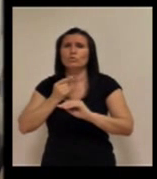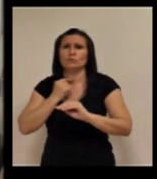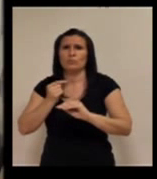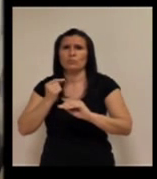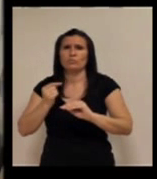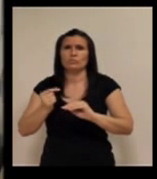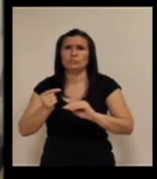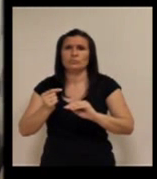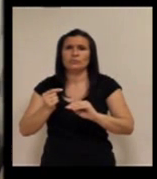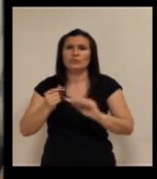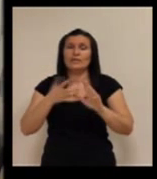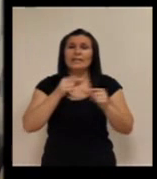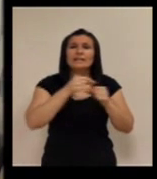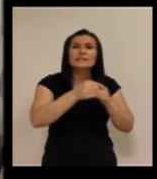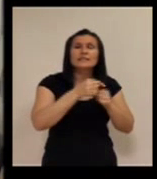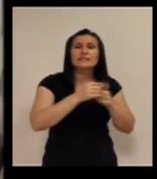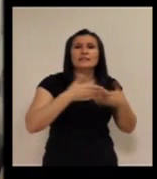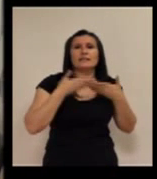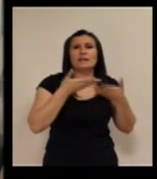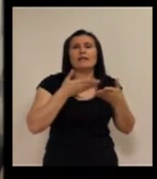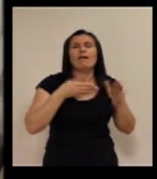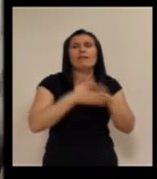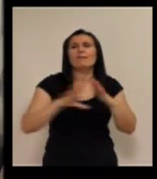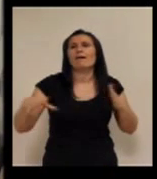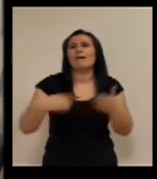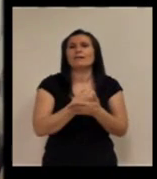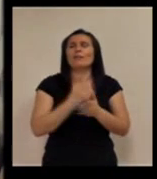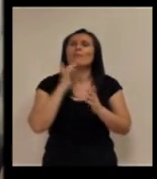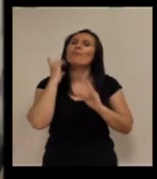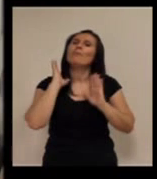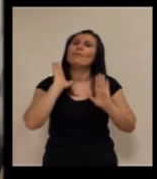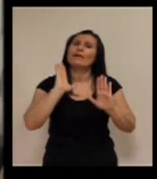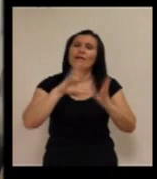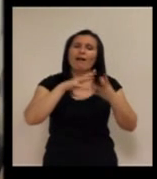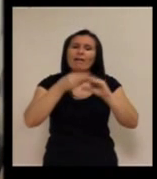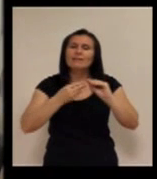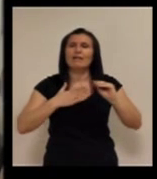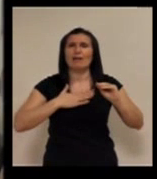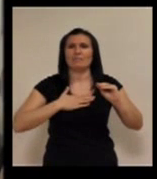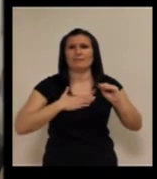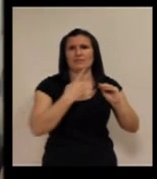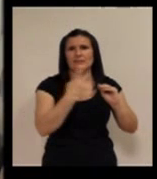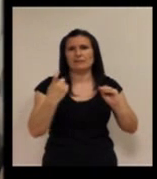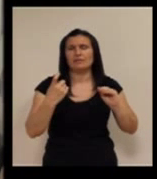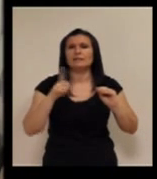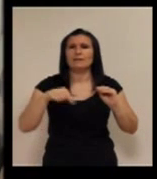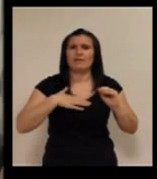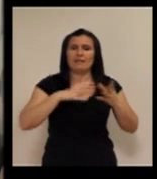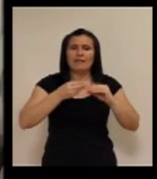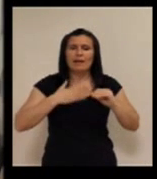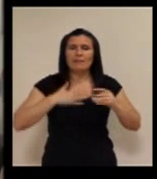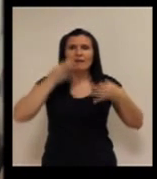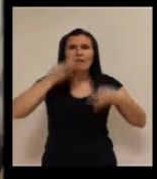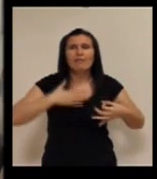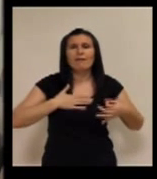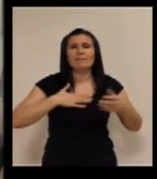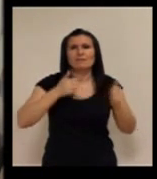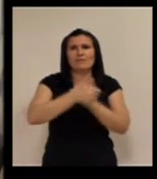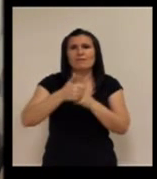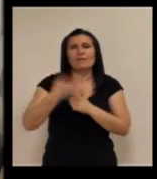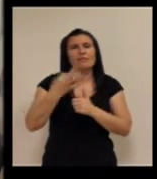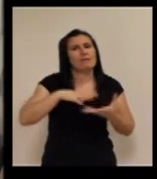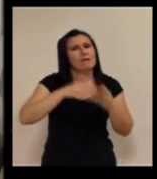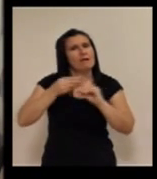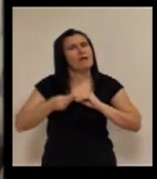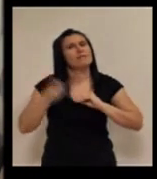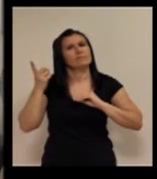gustos sobre la atención entonces teleasistencia accesible para todos pero adaptada a mis necesidades y a